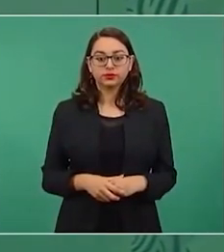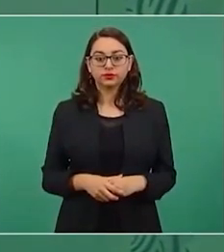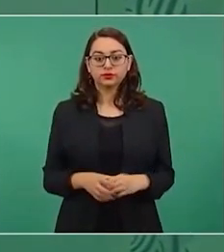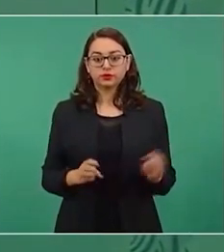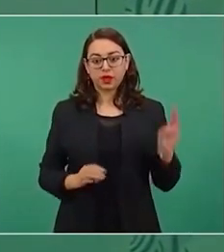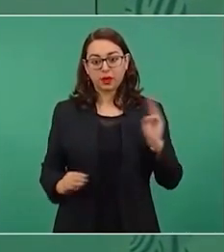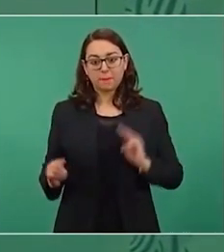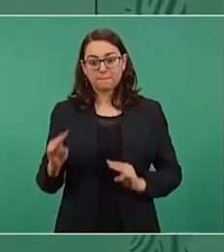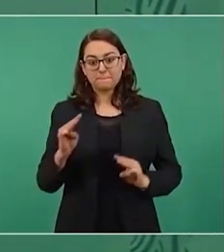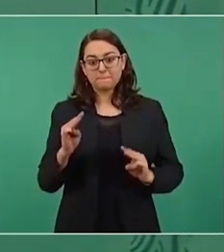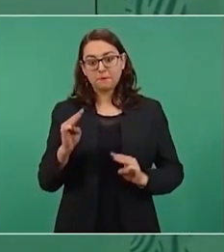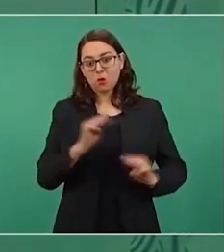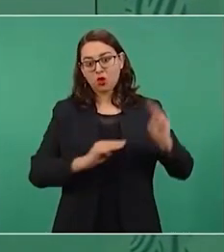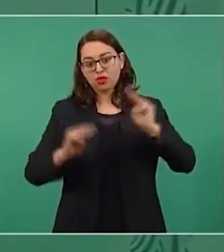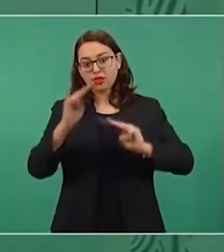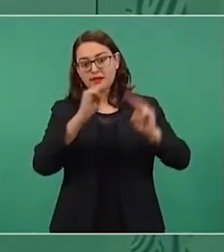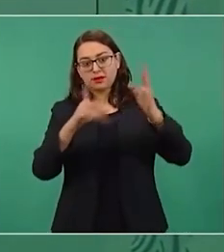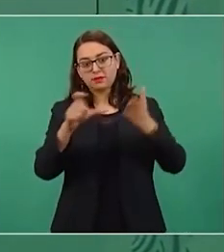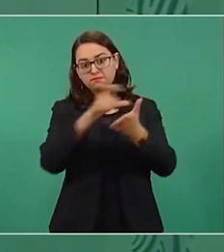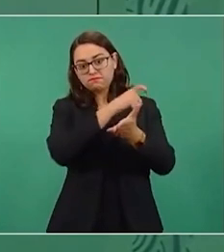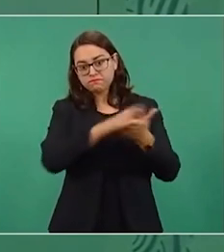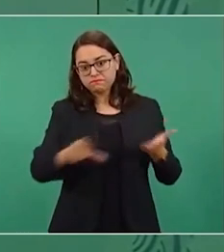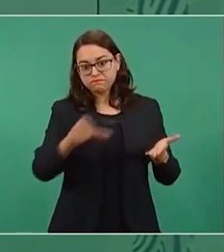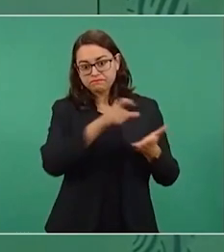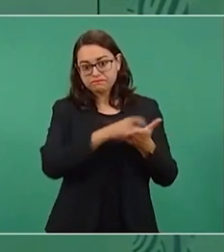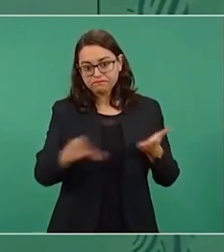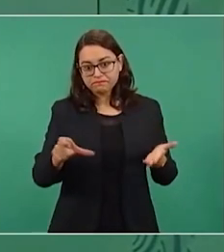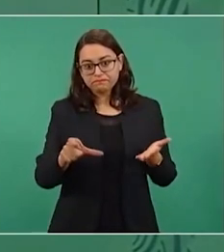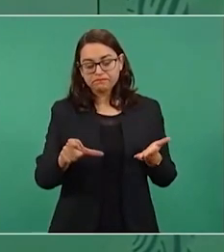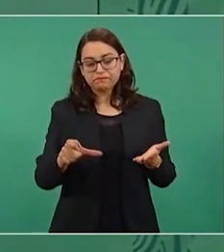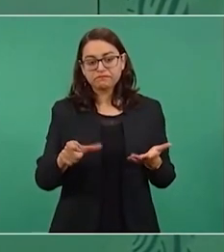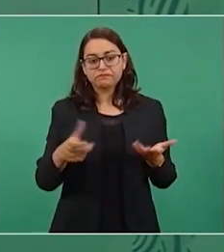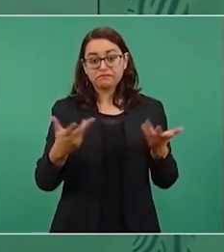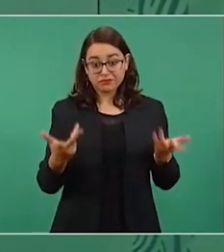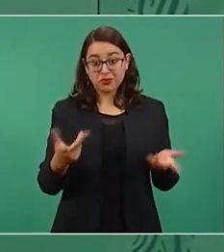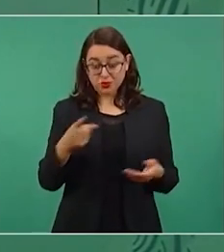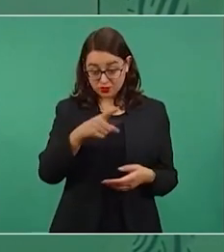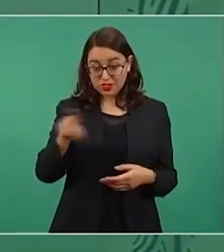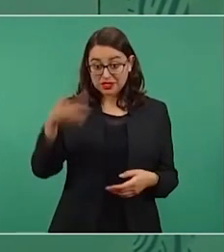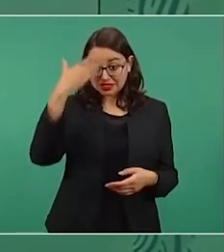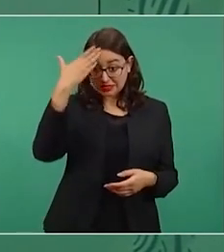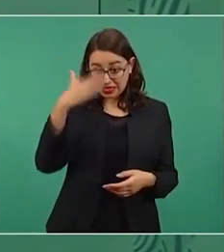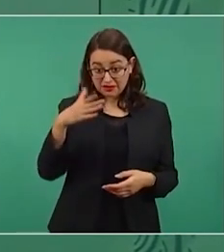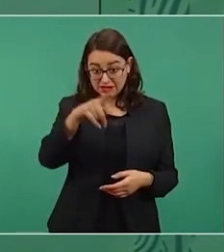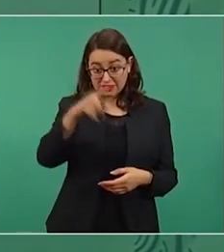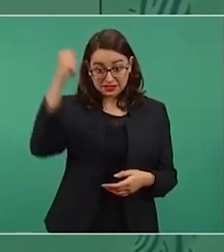ya ven que para llenar el agua de Texcoco